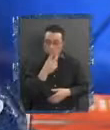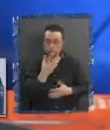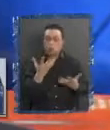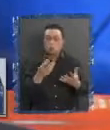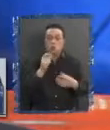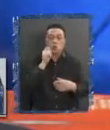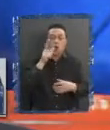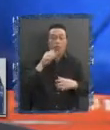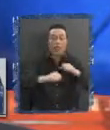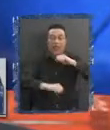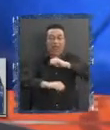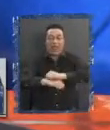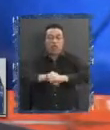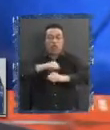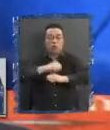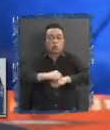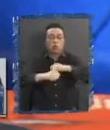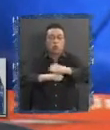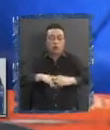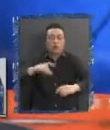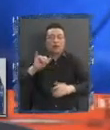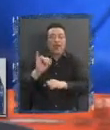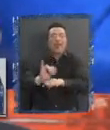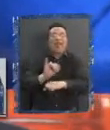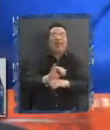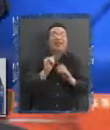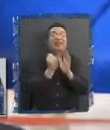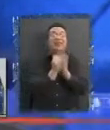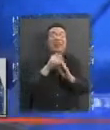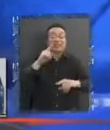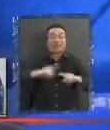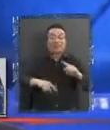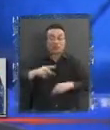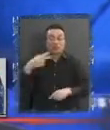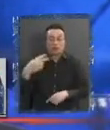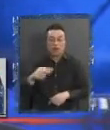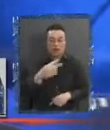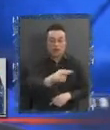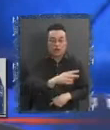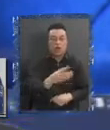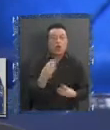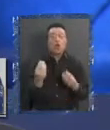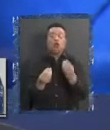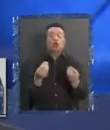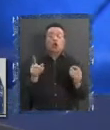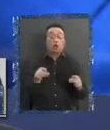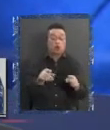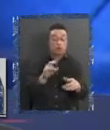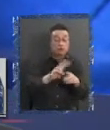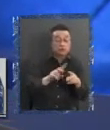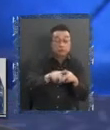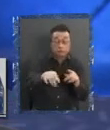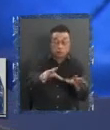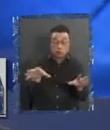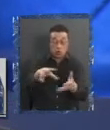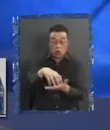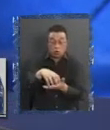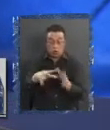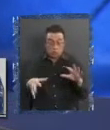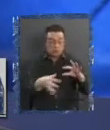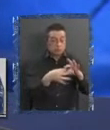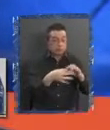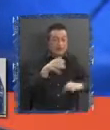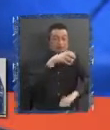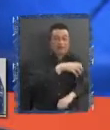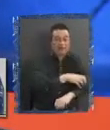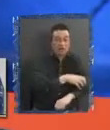De entidades territoriales Y particularmente De estado regional En términos dinámicos Es decir Cómo se vinculan Las comunas Las regiones O El estado